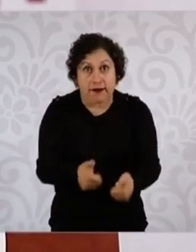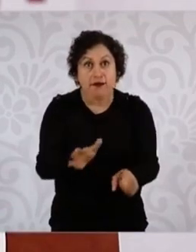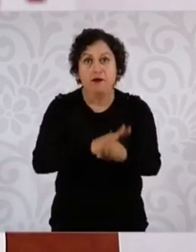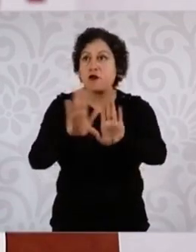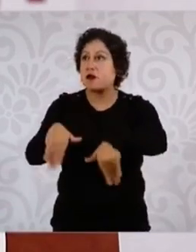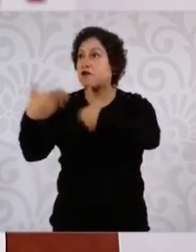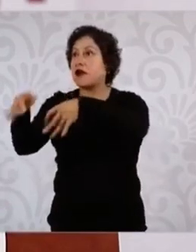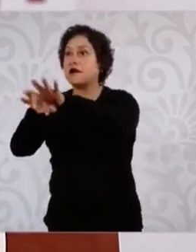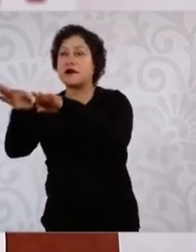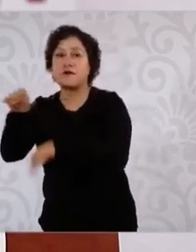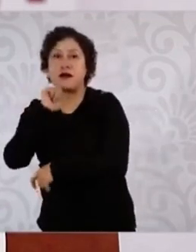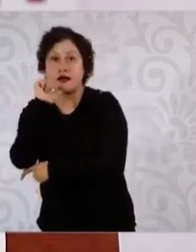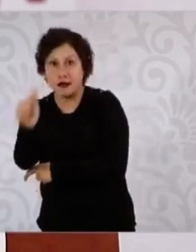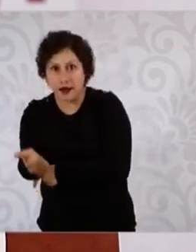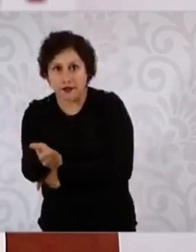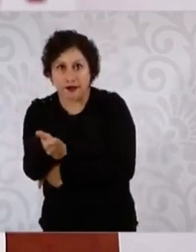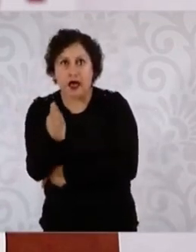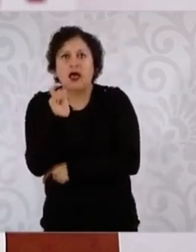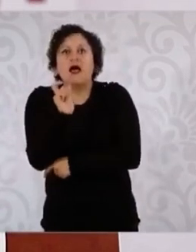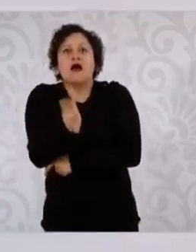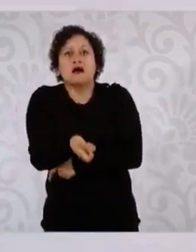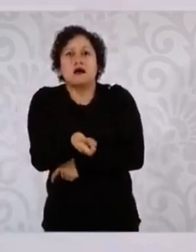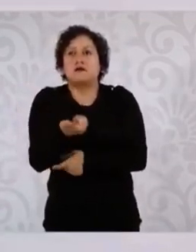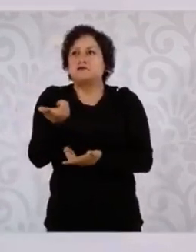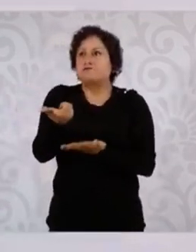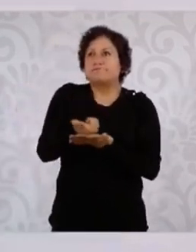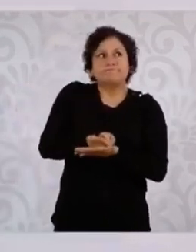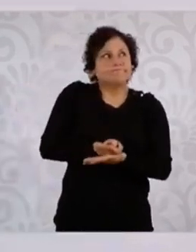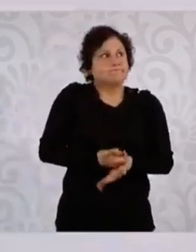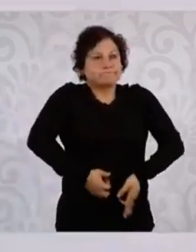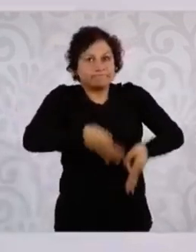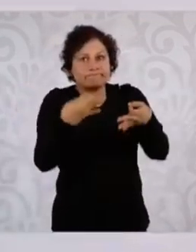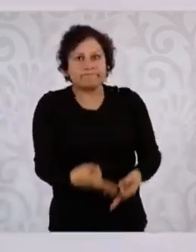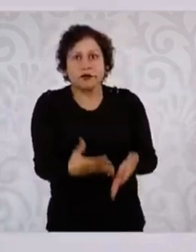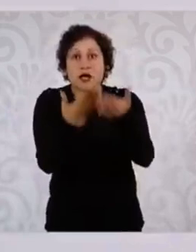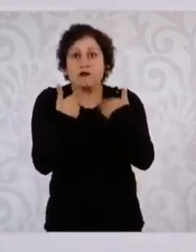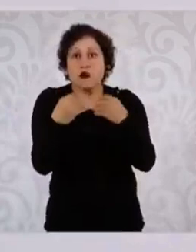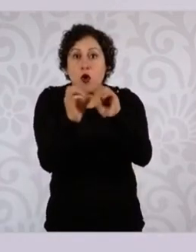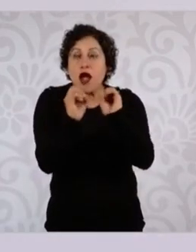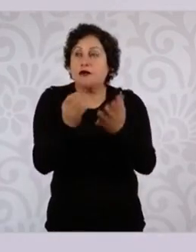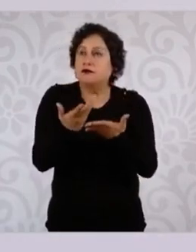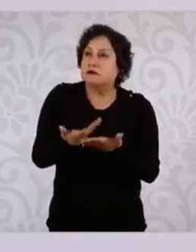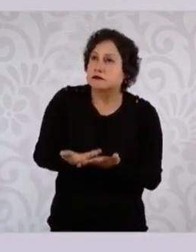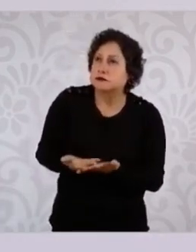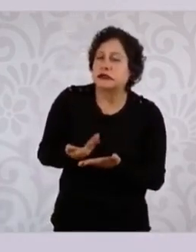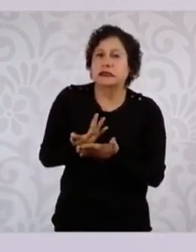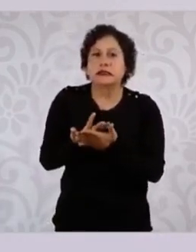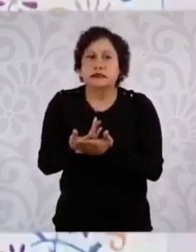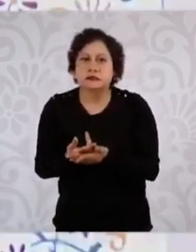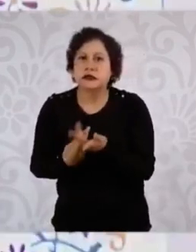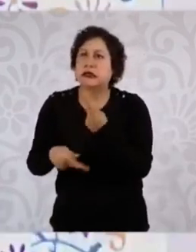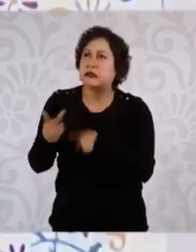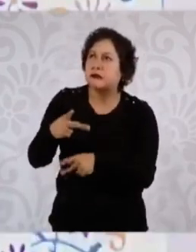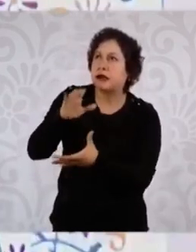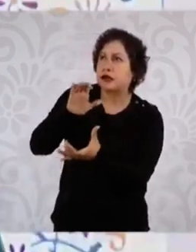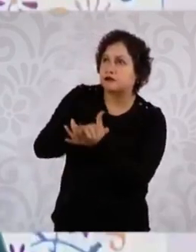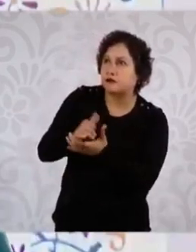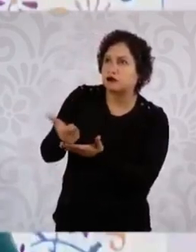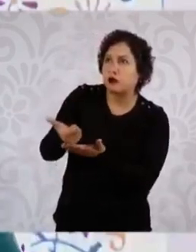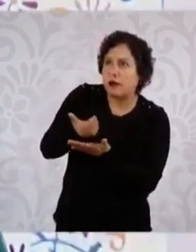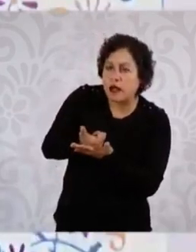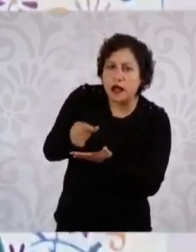económica, entonces dependen del marido, de la pareja, para que les dé algo de recurso para poder